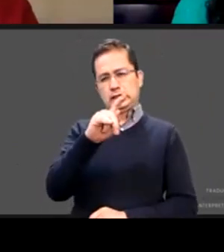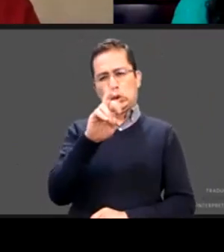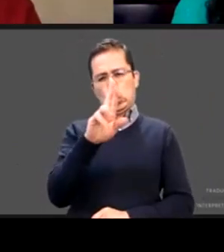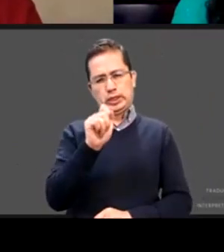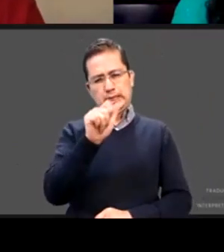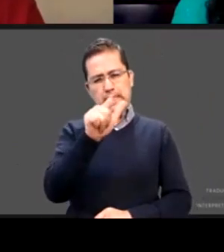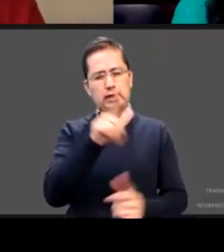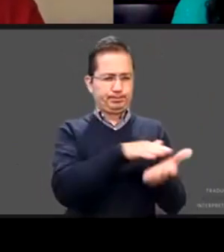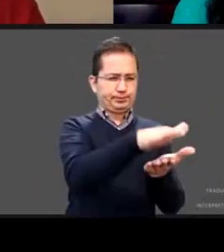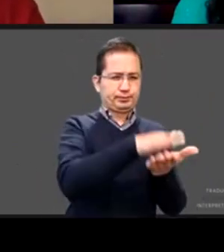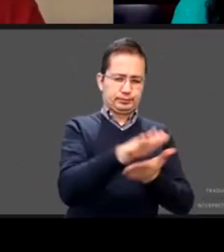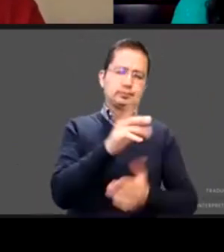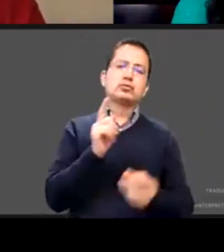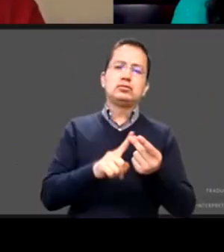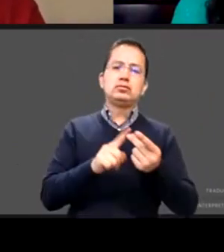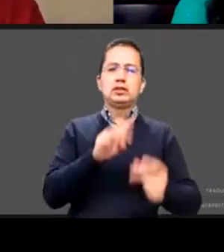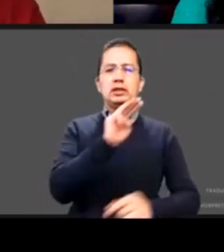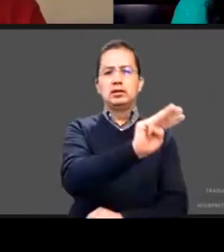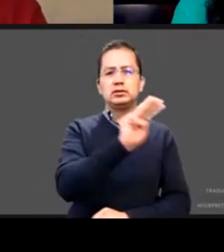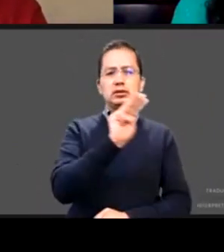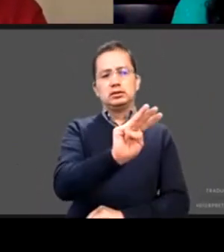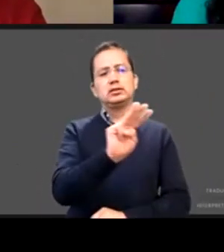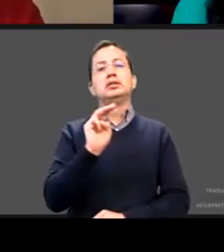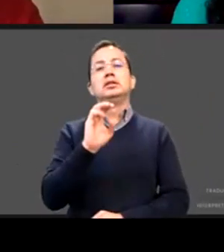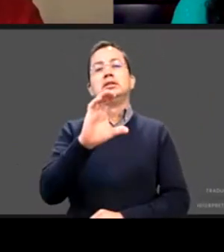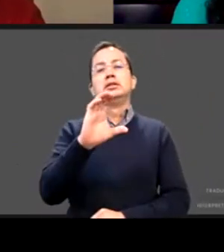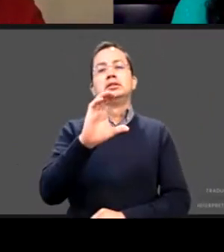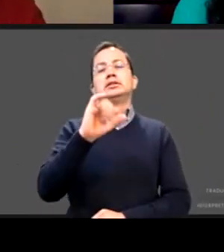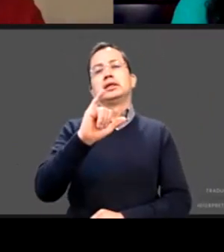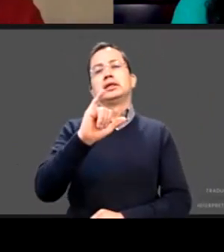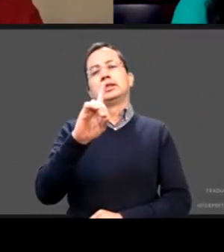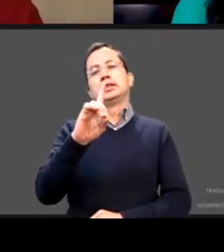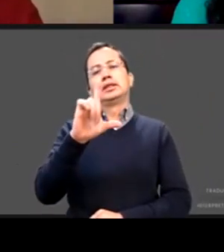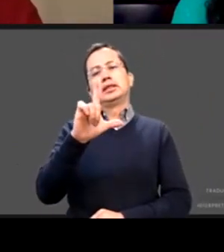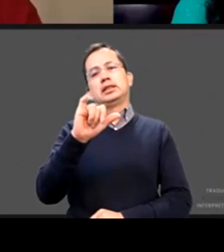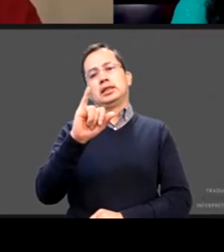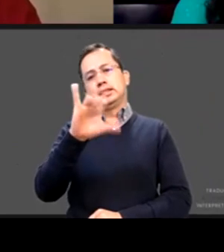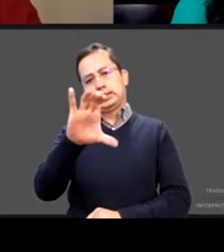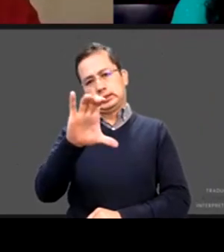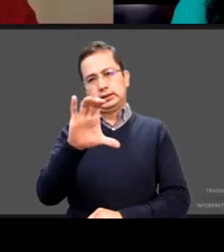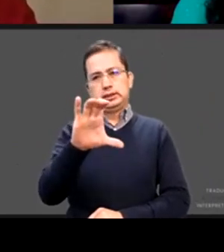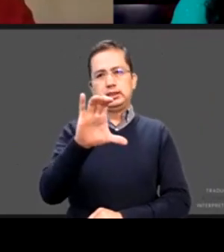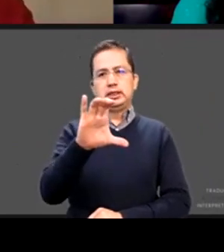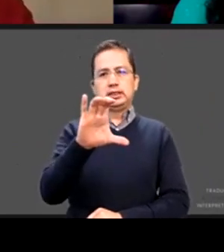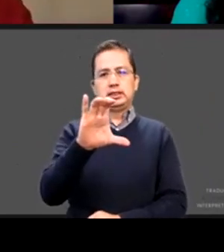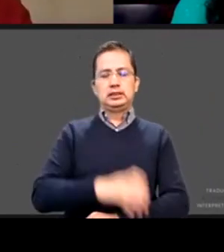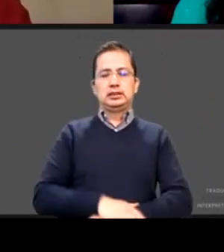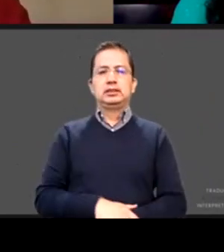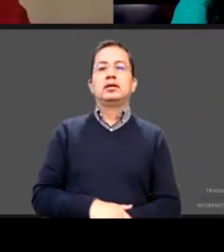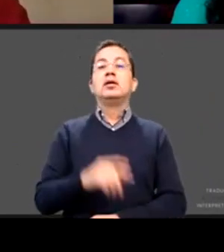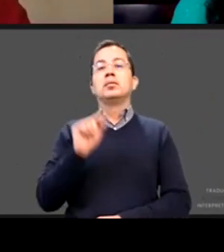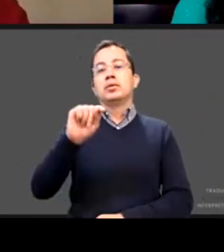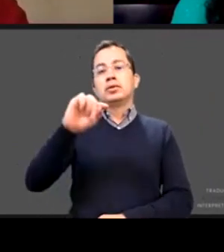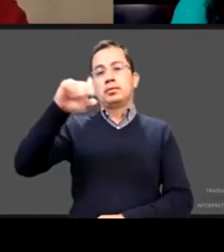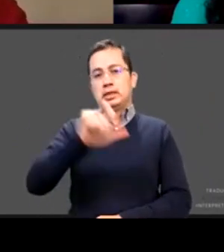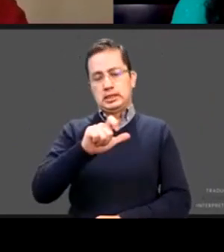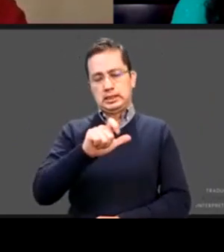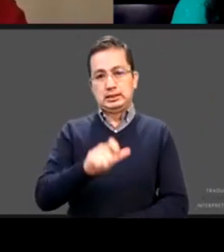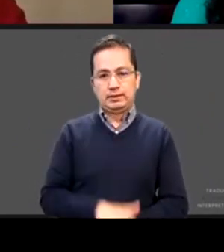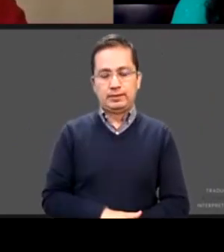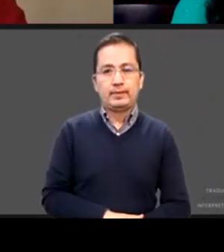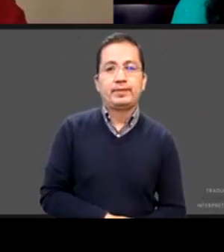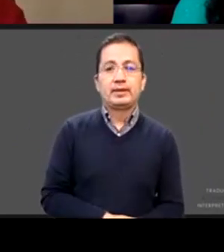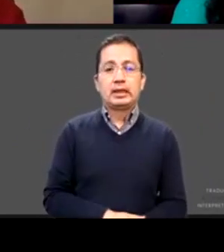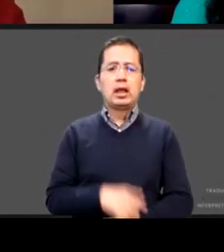que es www.cidcli c-i-d-c-l-i ya lo apunté en el chat punto mx esto